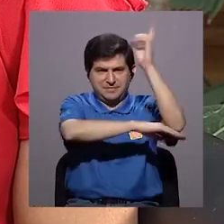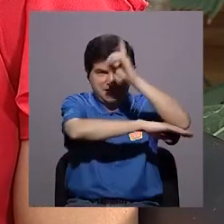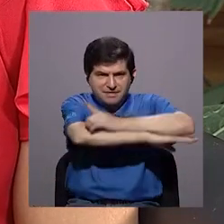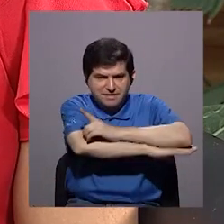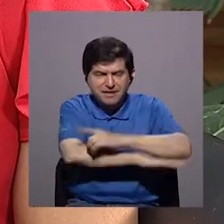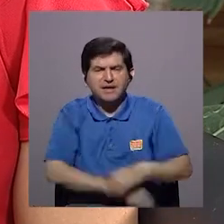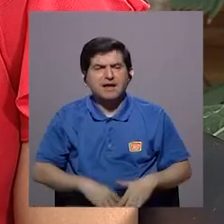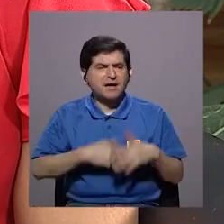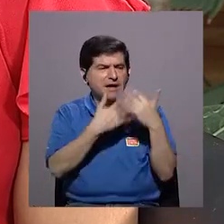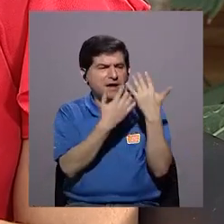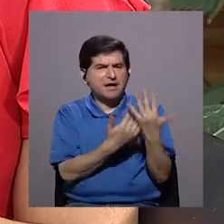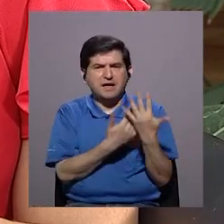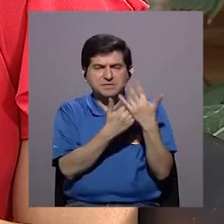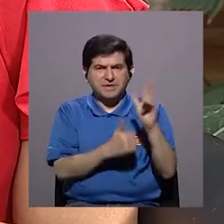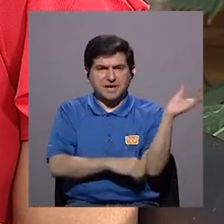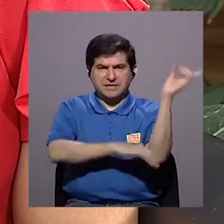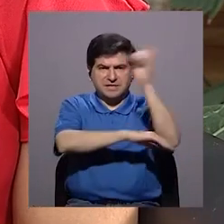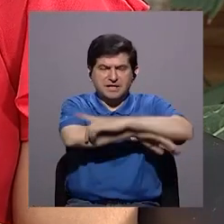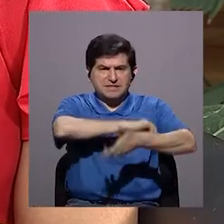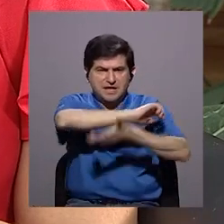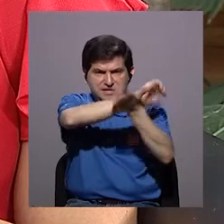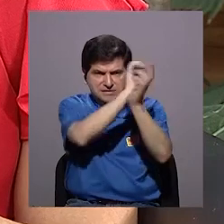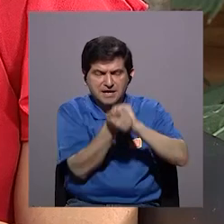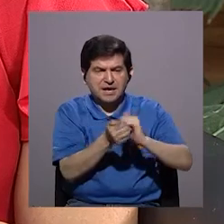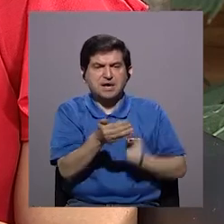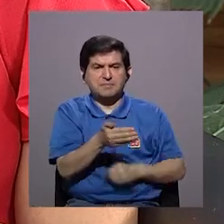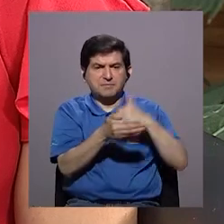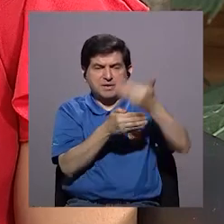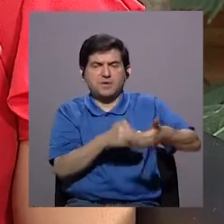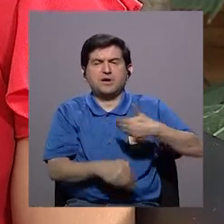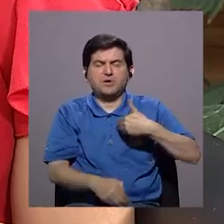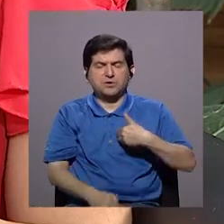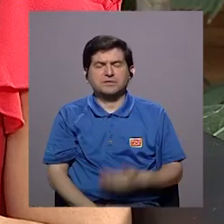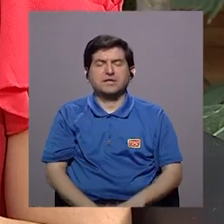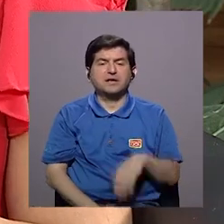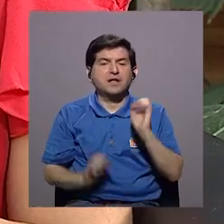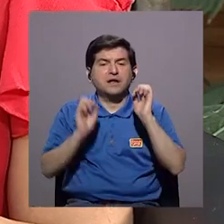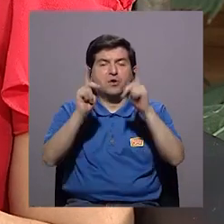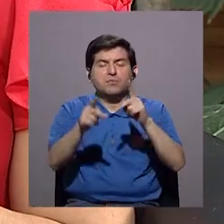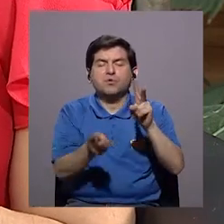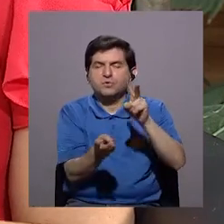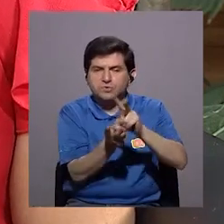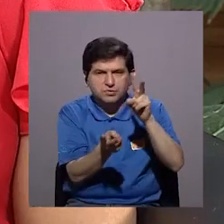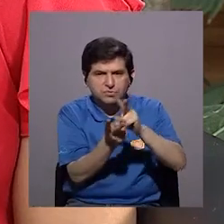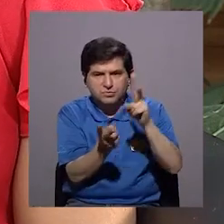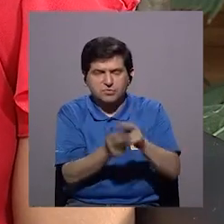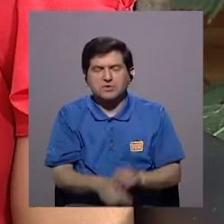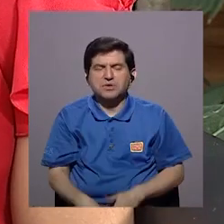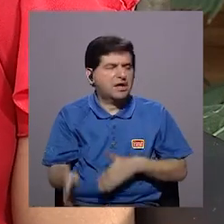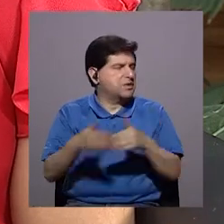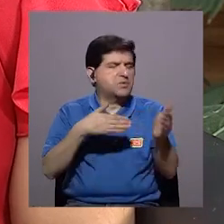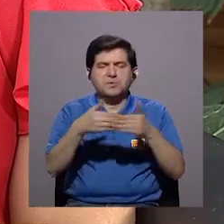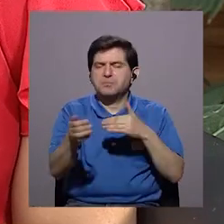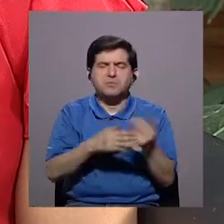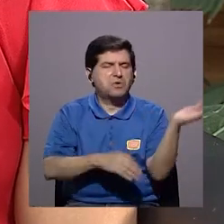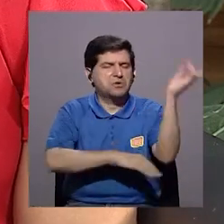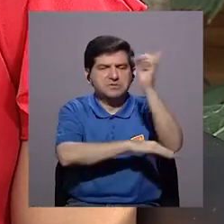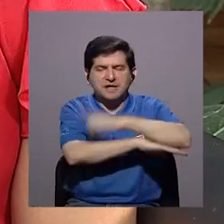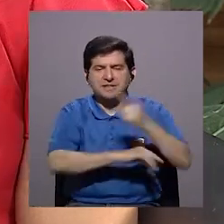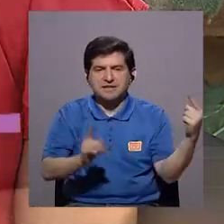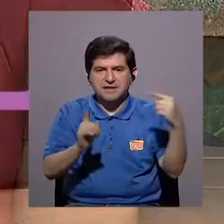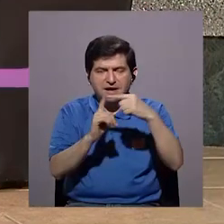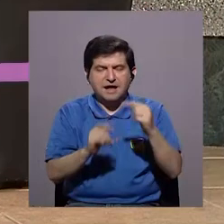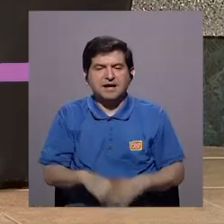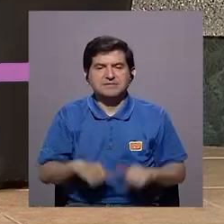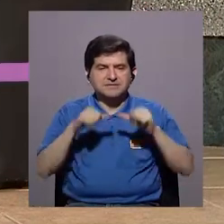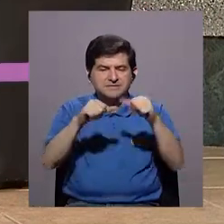o el día cúspide, se esperan tres días de cambio de moco y después de ahí tienes vía libre para tener relaciones a la hora que sea, los